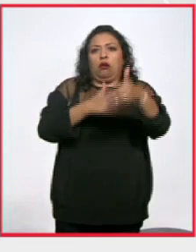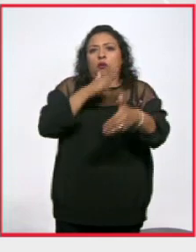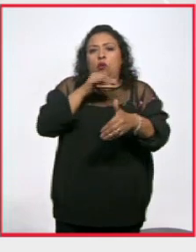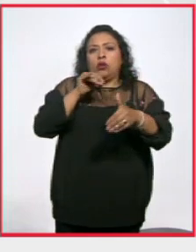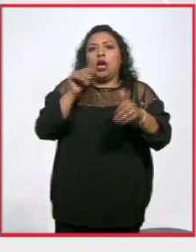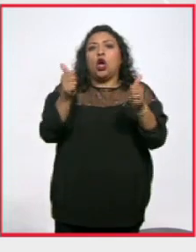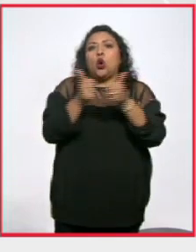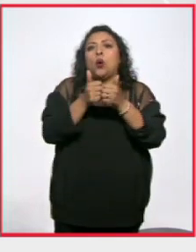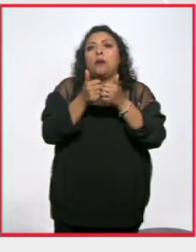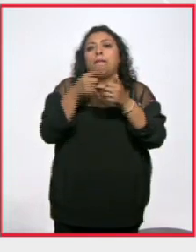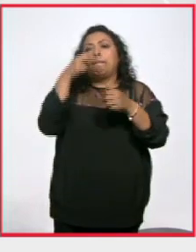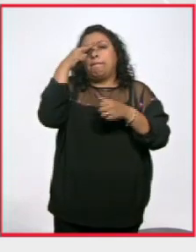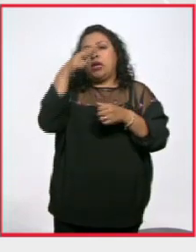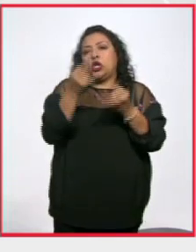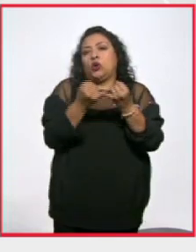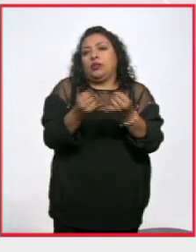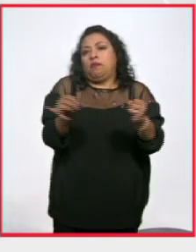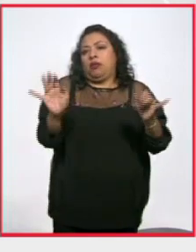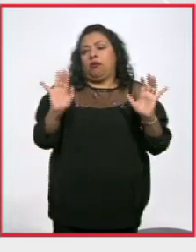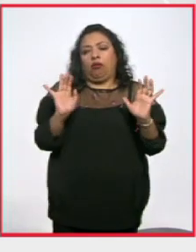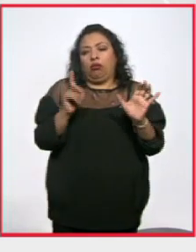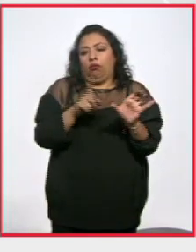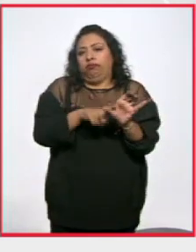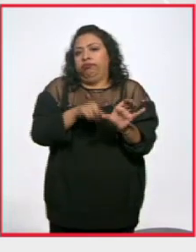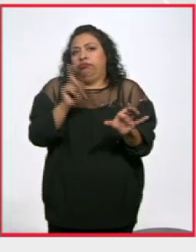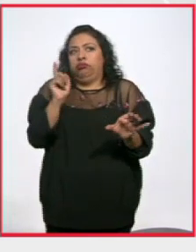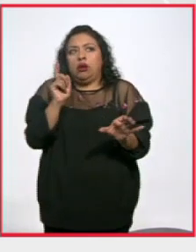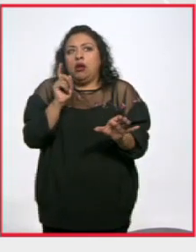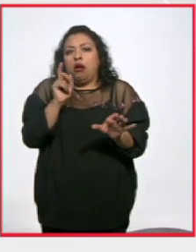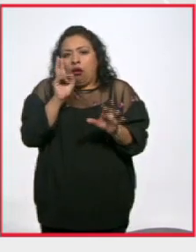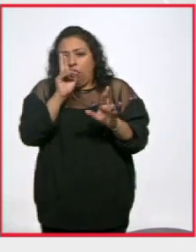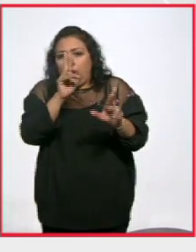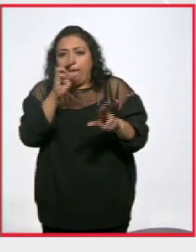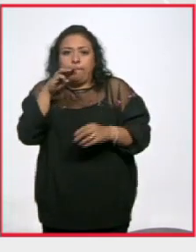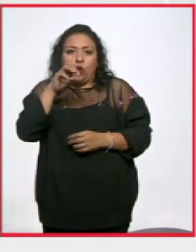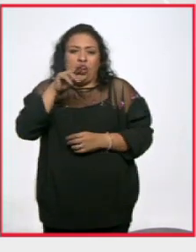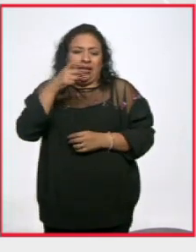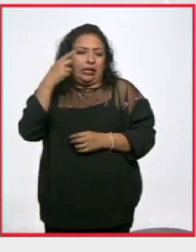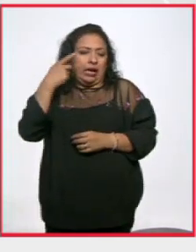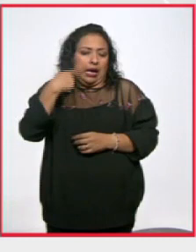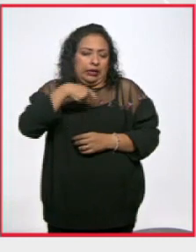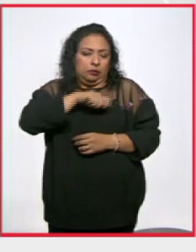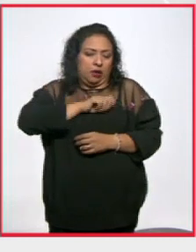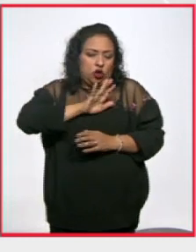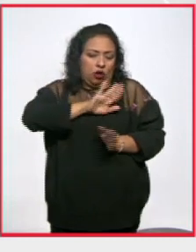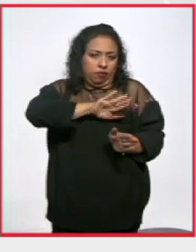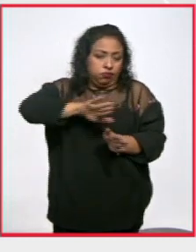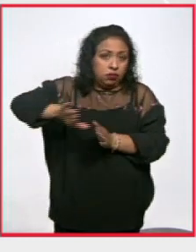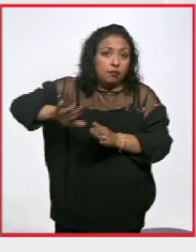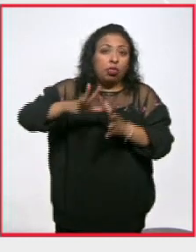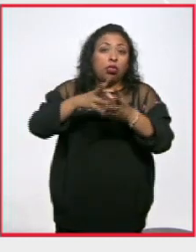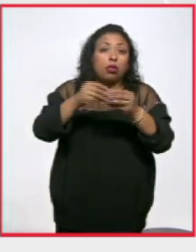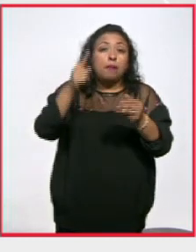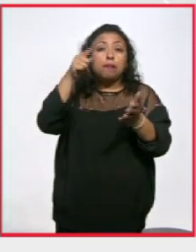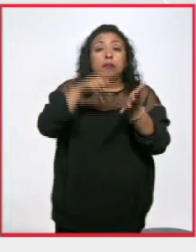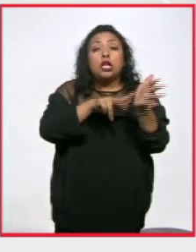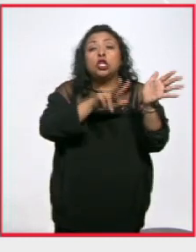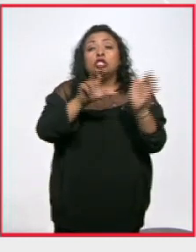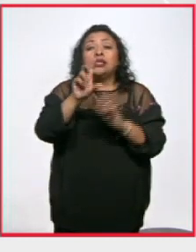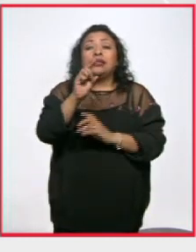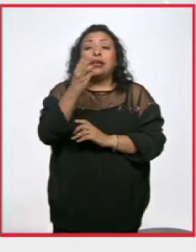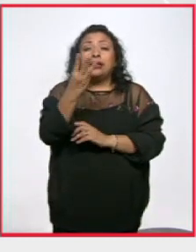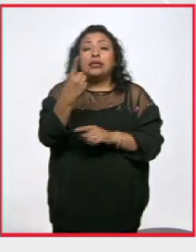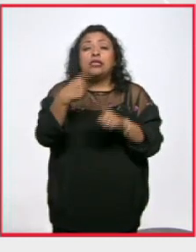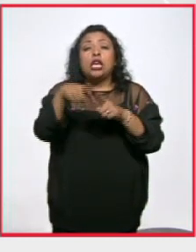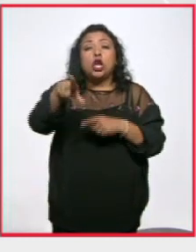el México independiente porque no reconocía a la monarquía española entonces fue disuelta en 1833